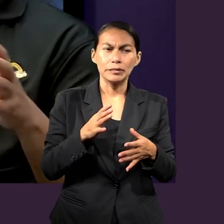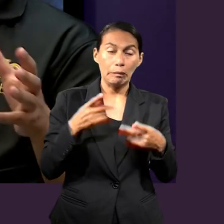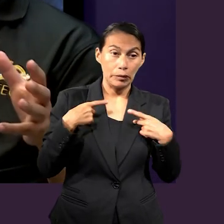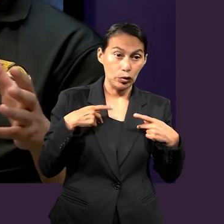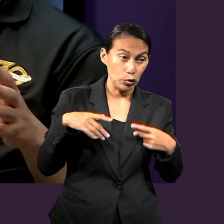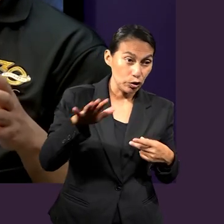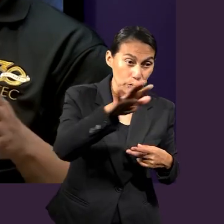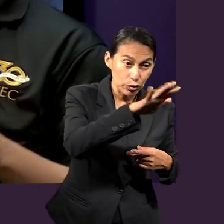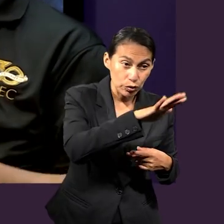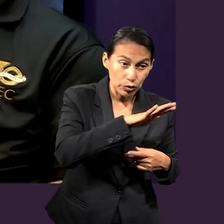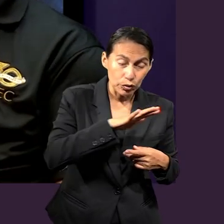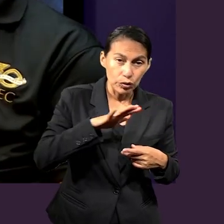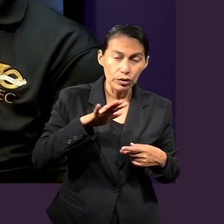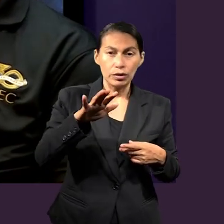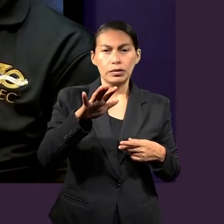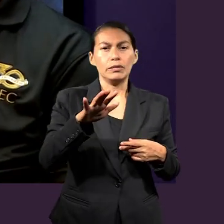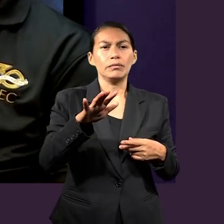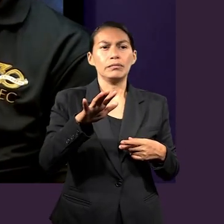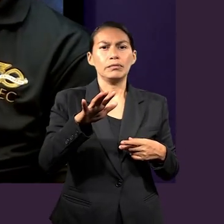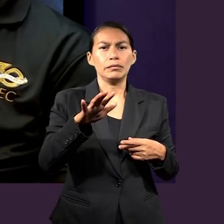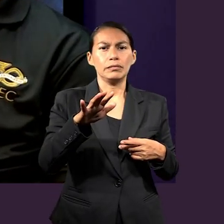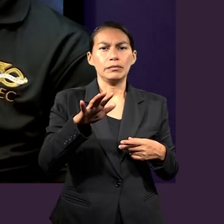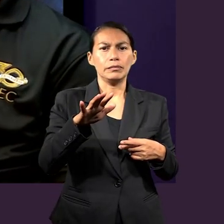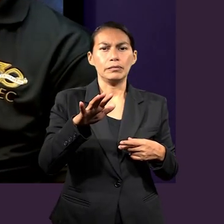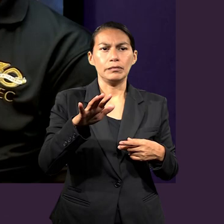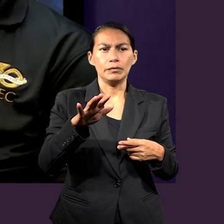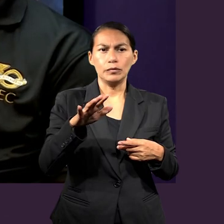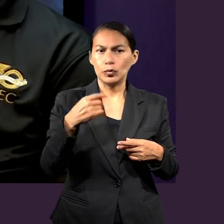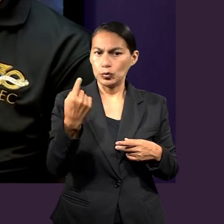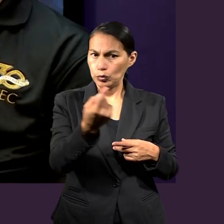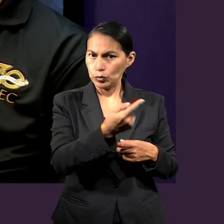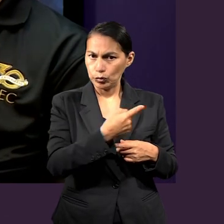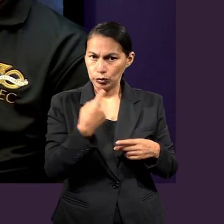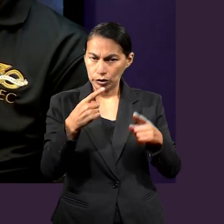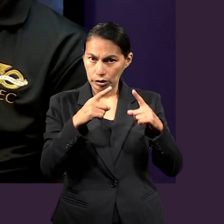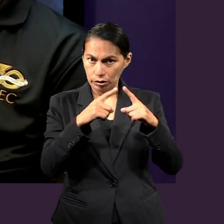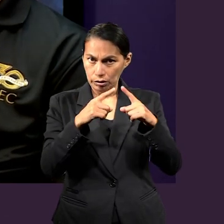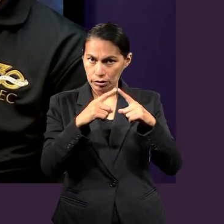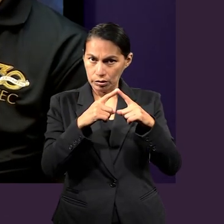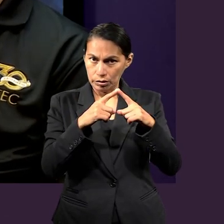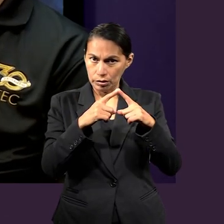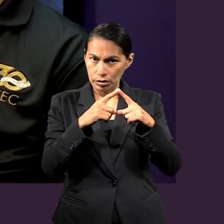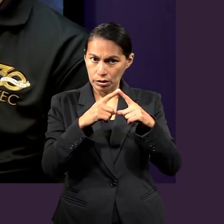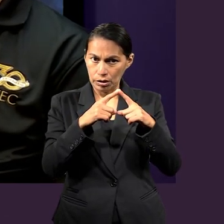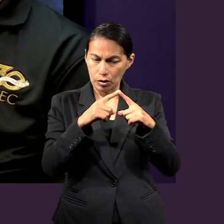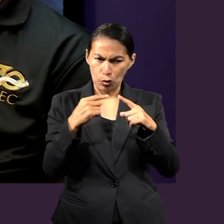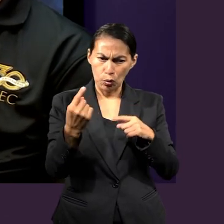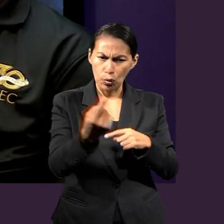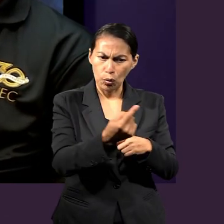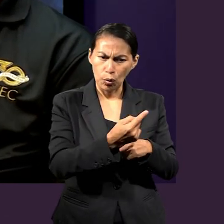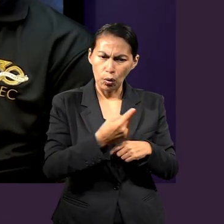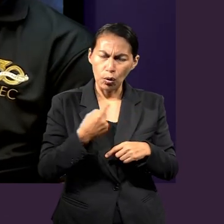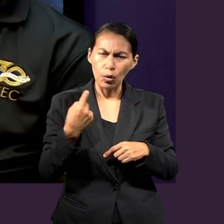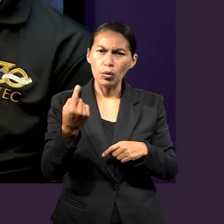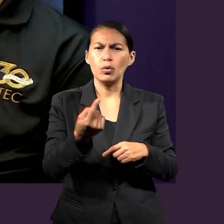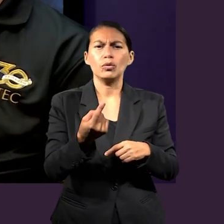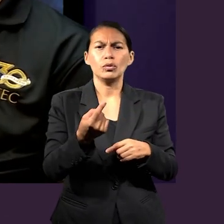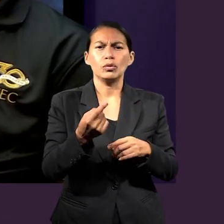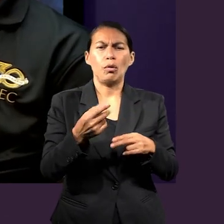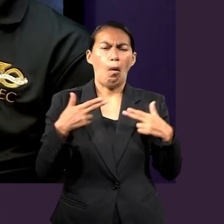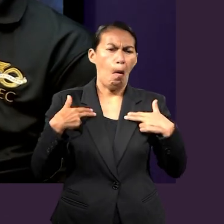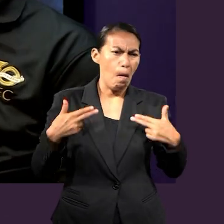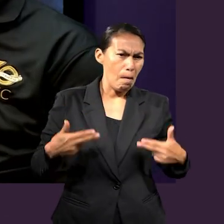corporativamente. La iglesia, la iglesia a la que nosotros pertenecemos no es una iglesia que haya